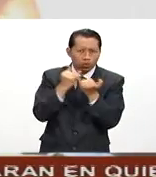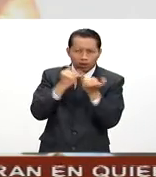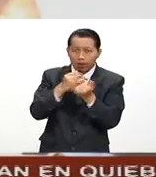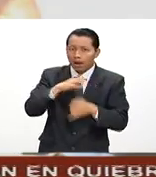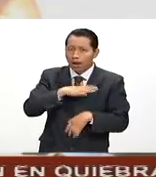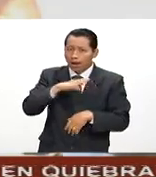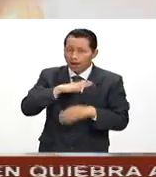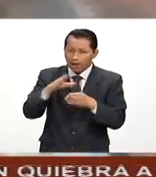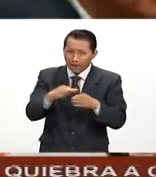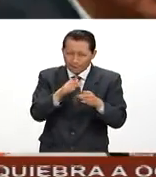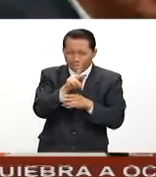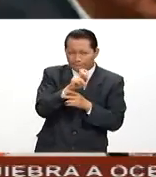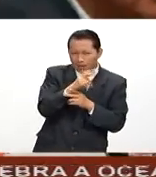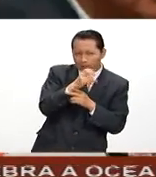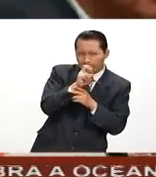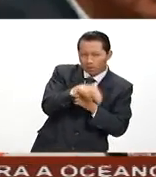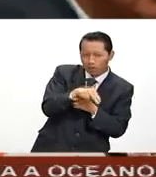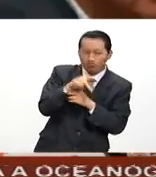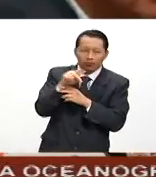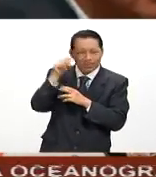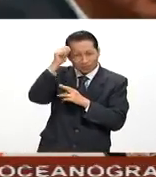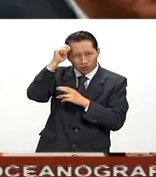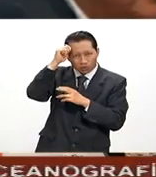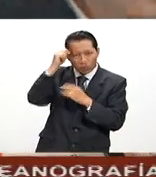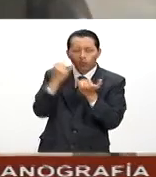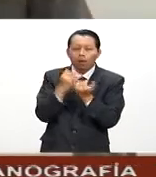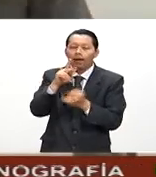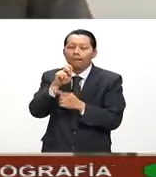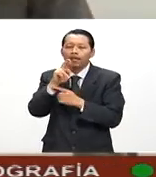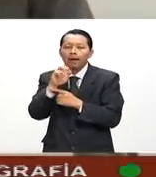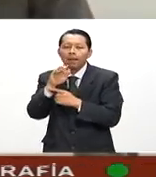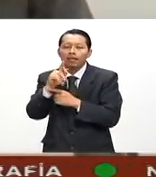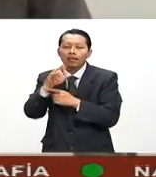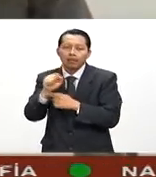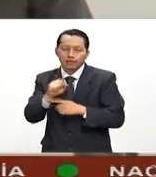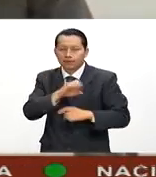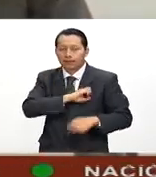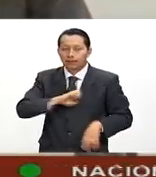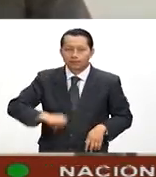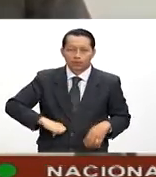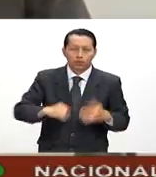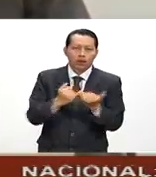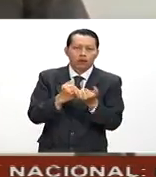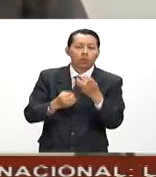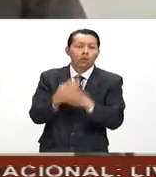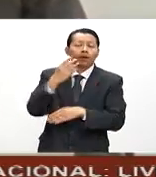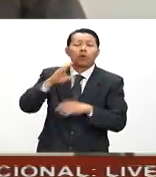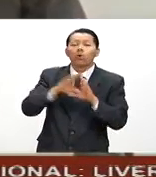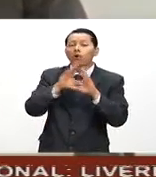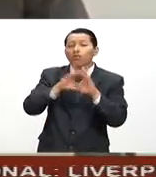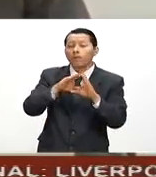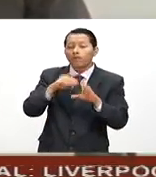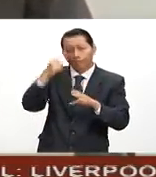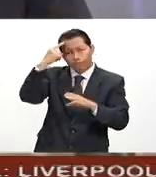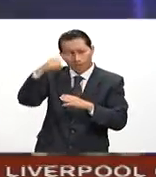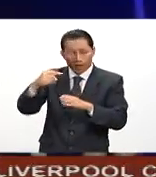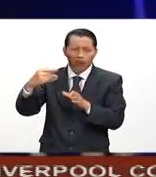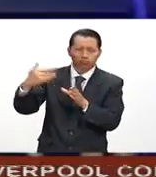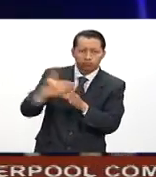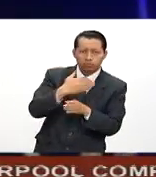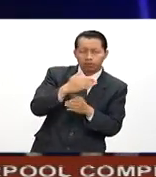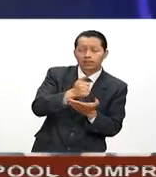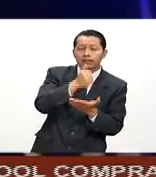autopistas Peñón-Texcoco y Pirámides-Ecatepec, así como la construcción de nuevas vialidades para llegar a la capital del país.